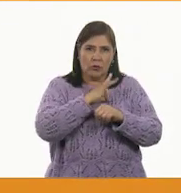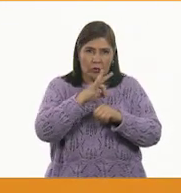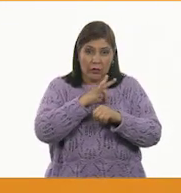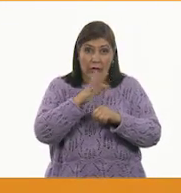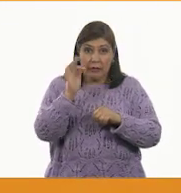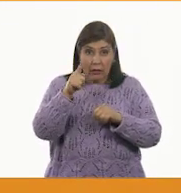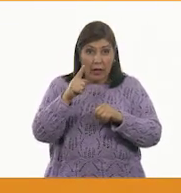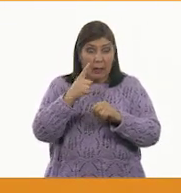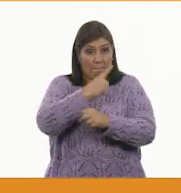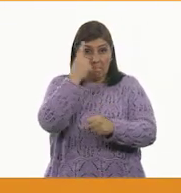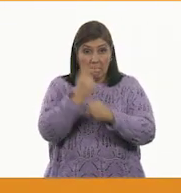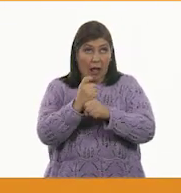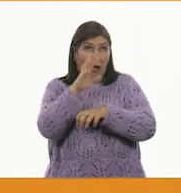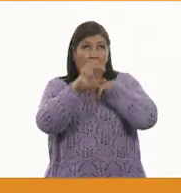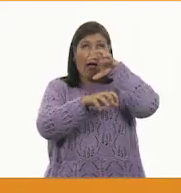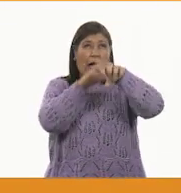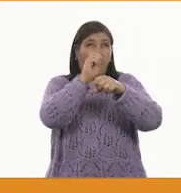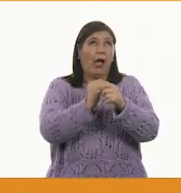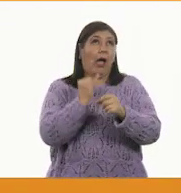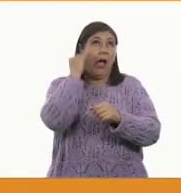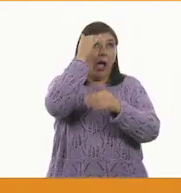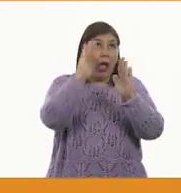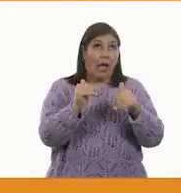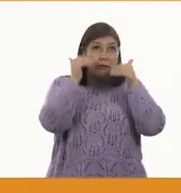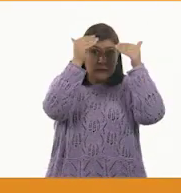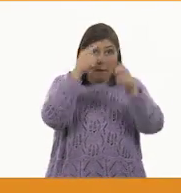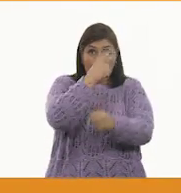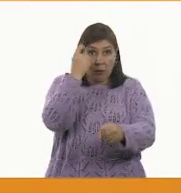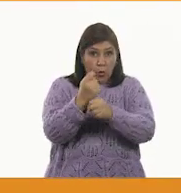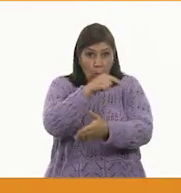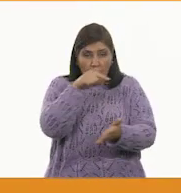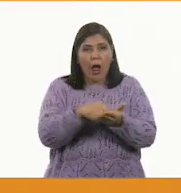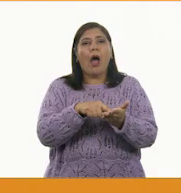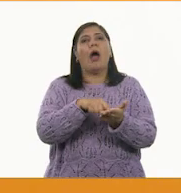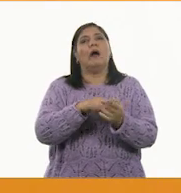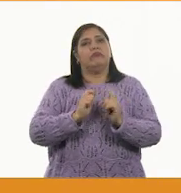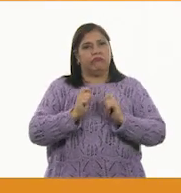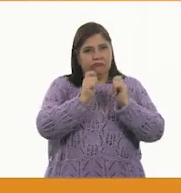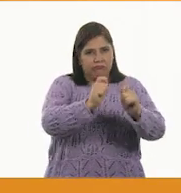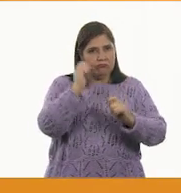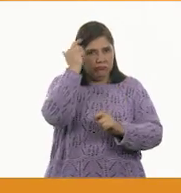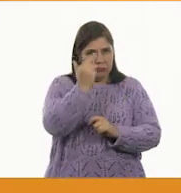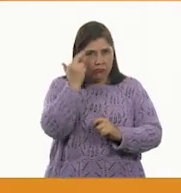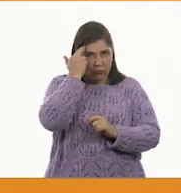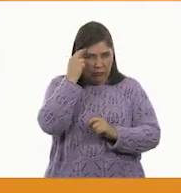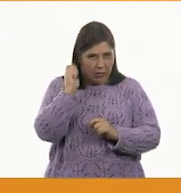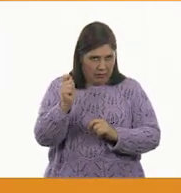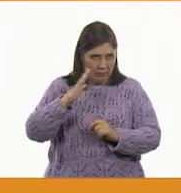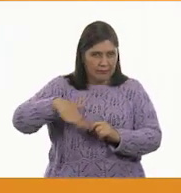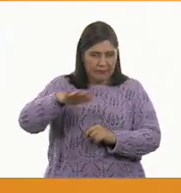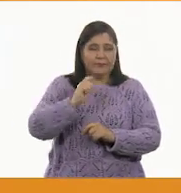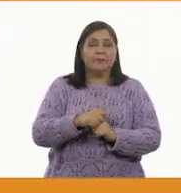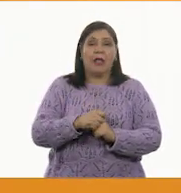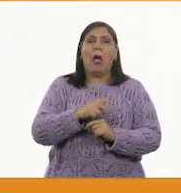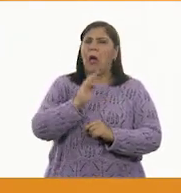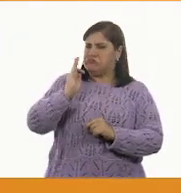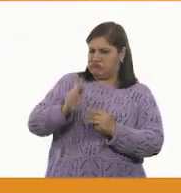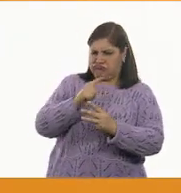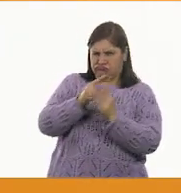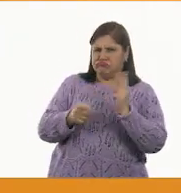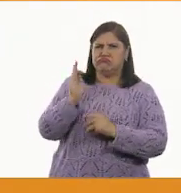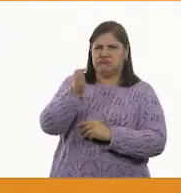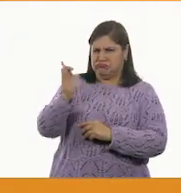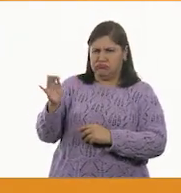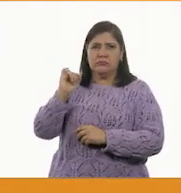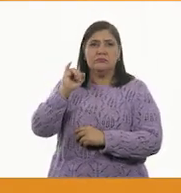será consagrado como león. El desafío fue aceptado y todos los animales de la selva